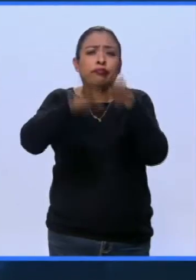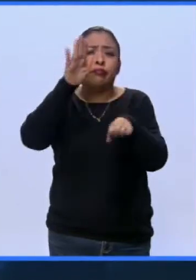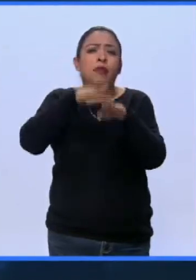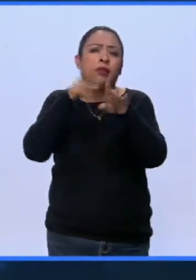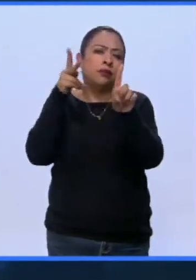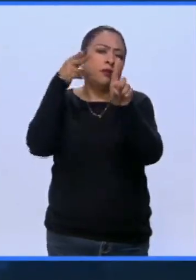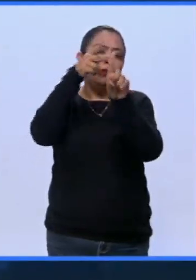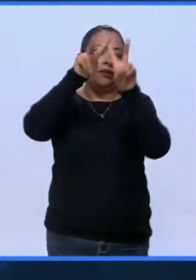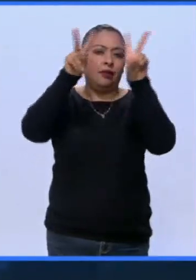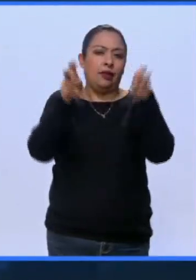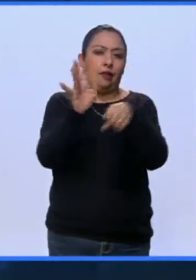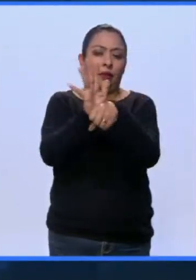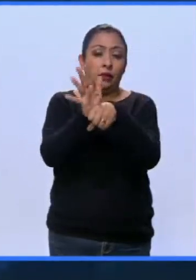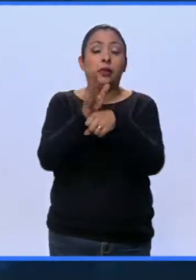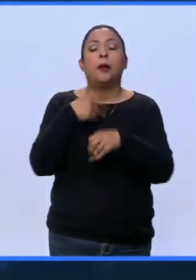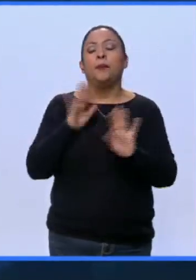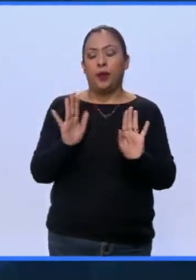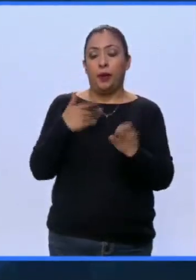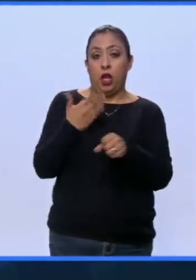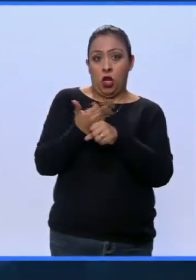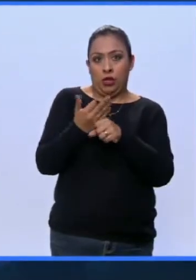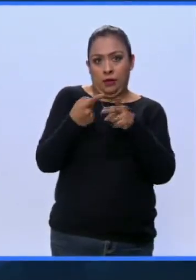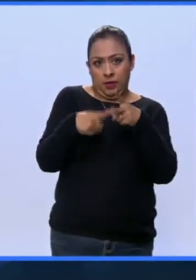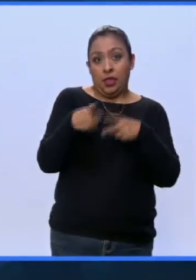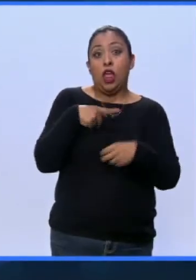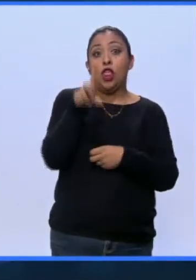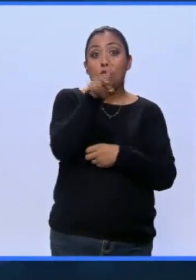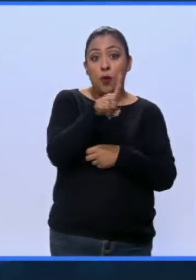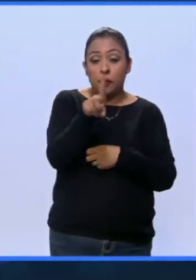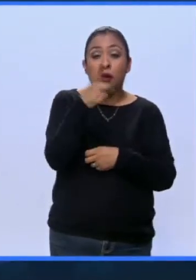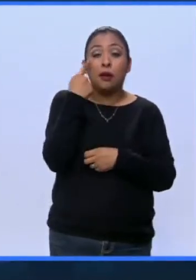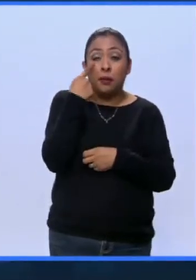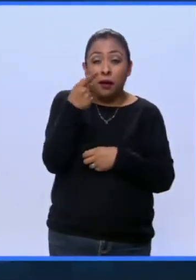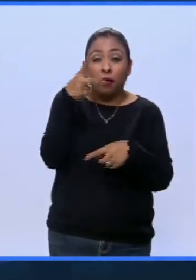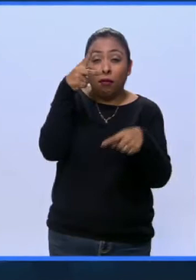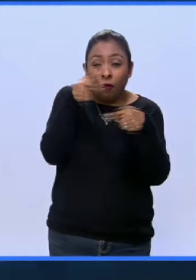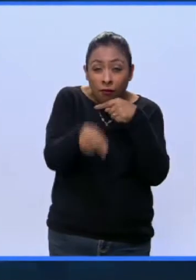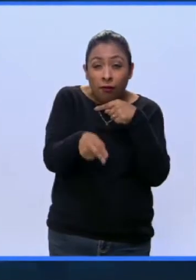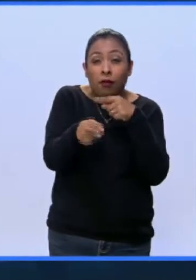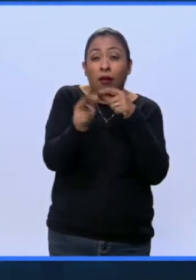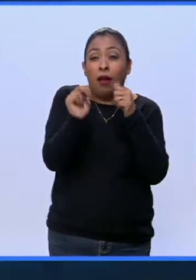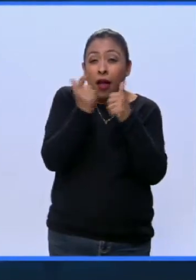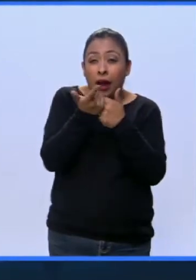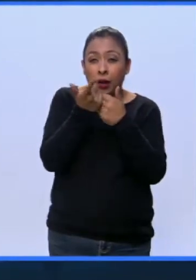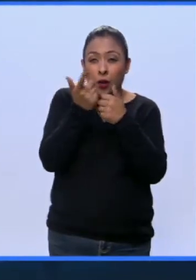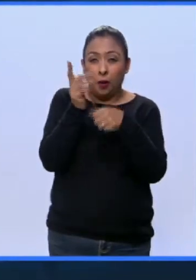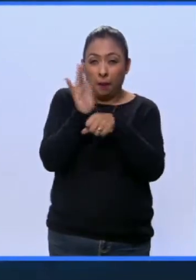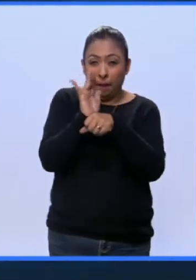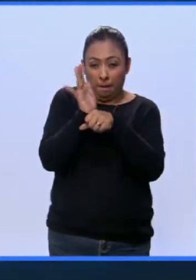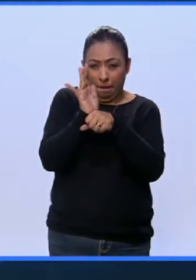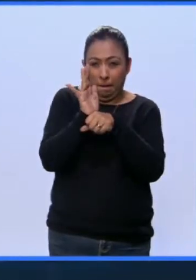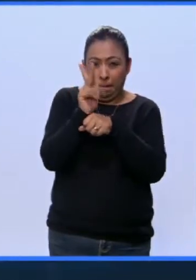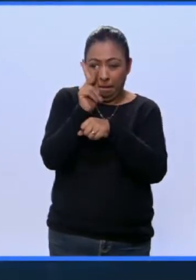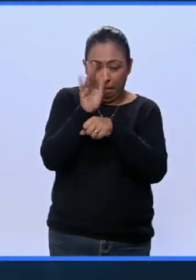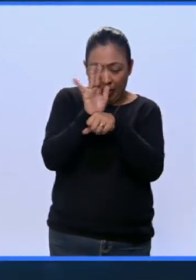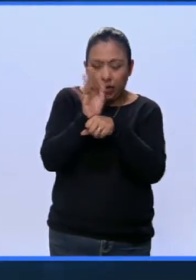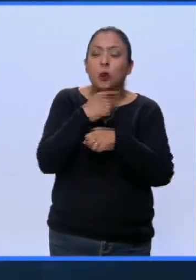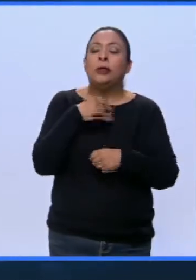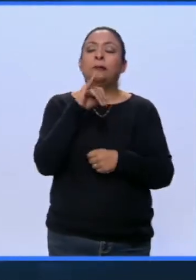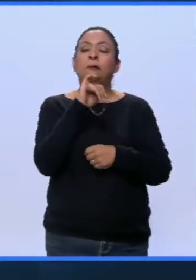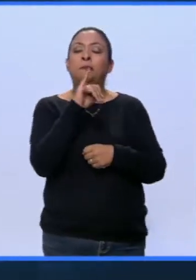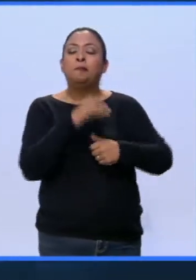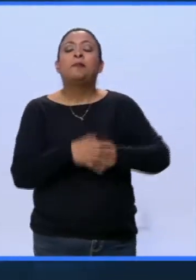hablemos de cine. Por lo pronto son los domingos, va la oportunidad también de ver fragmentos de las películas. Sí, por eso también